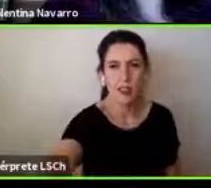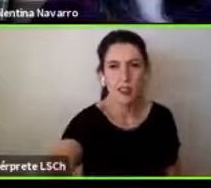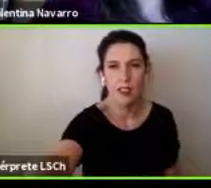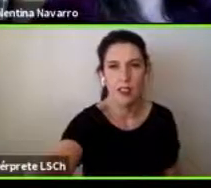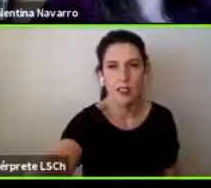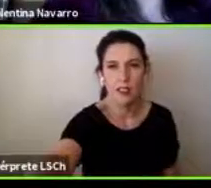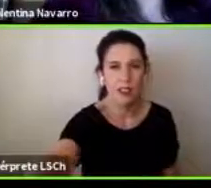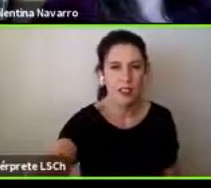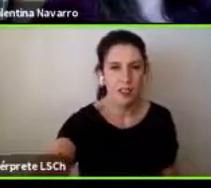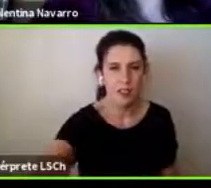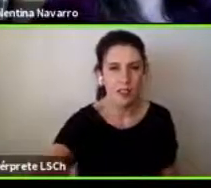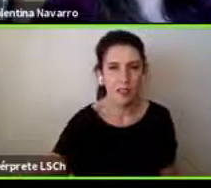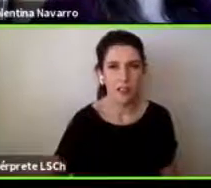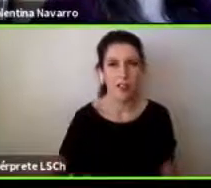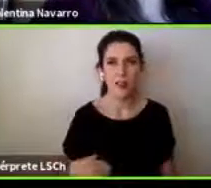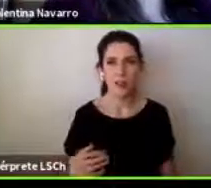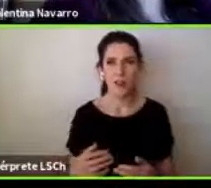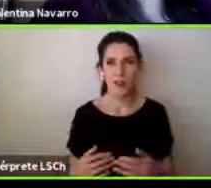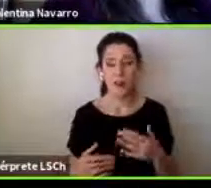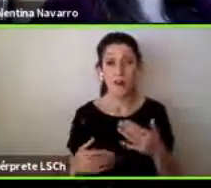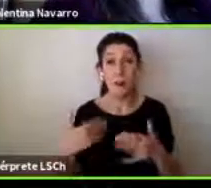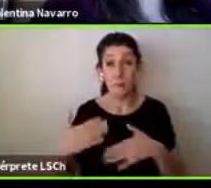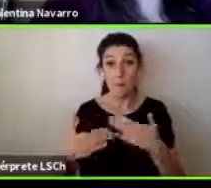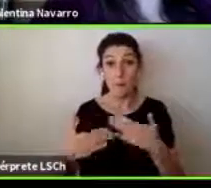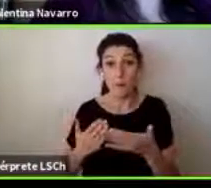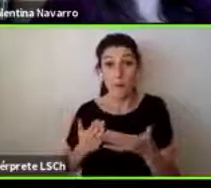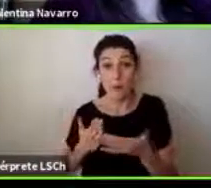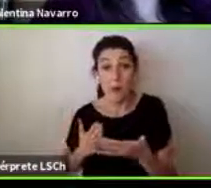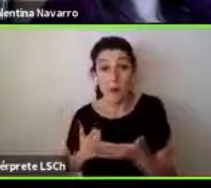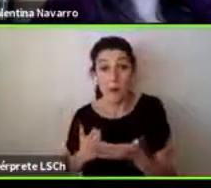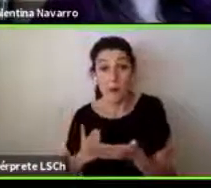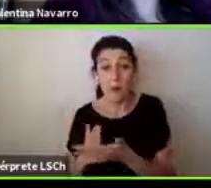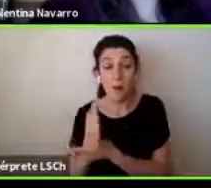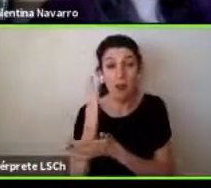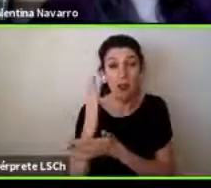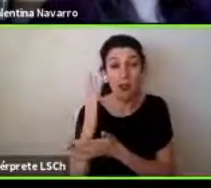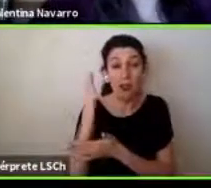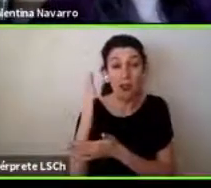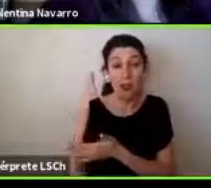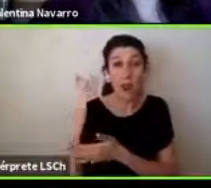el proceso creo que partió con un primer experimento el año pasado